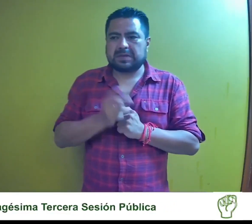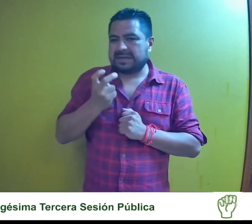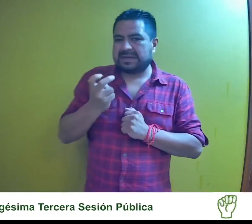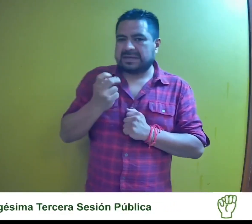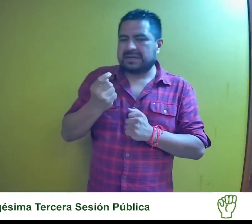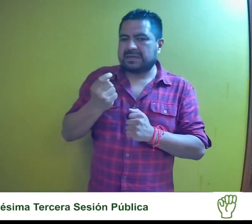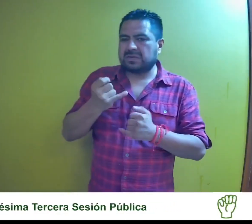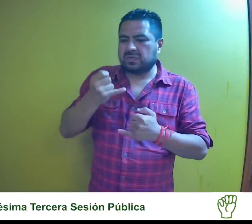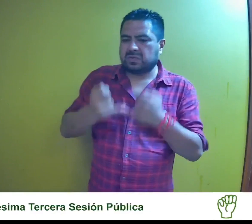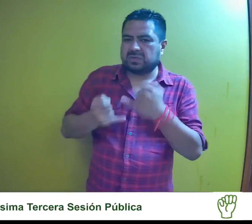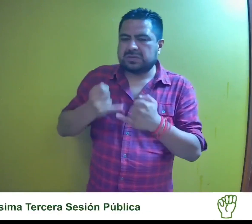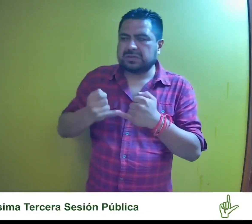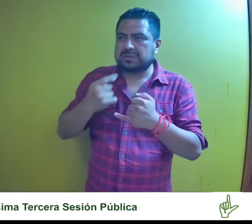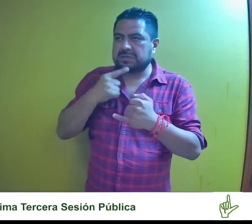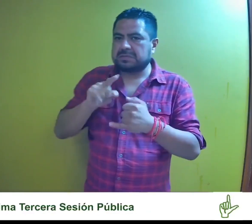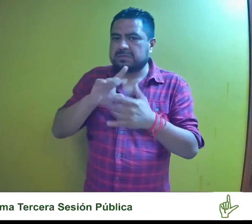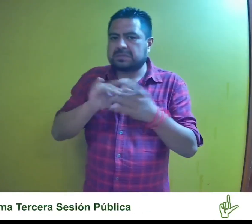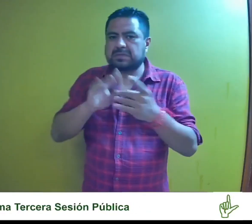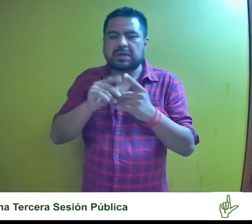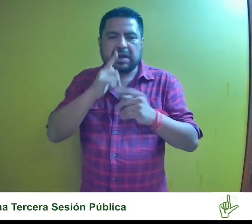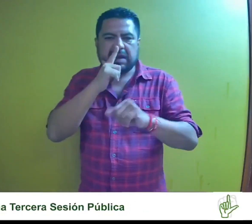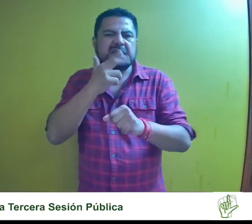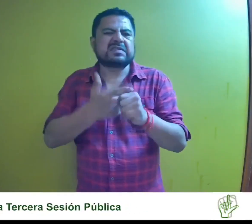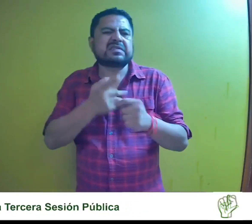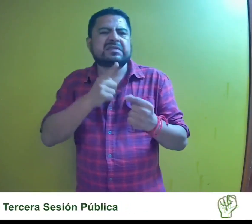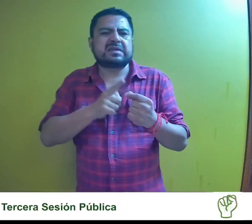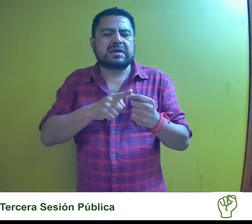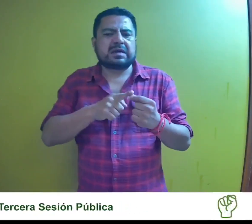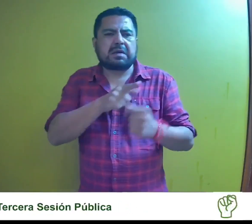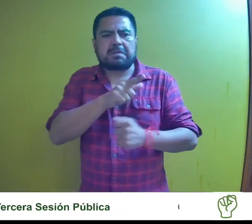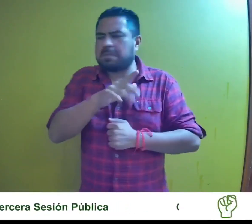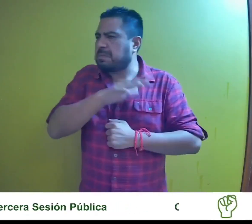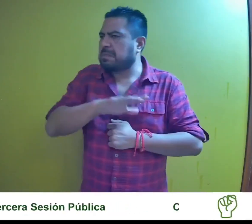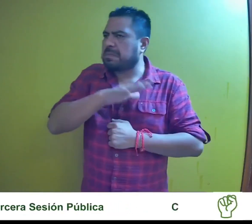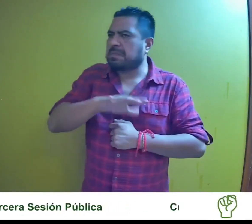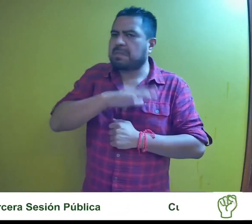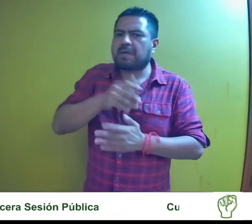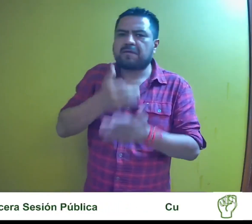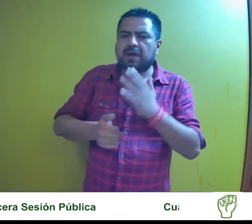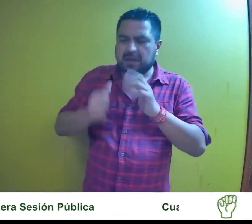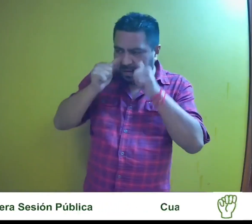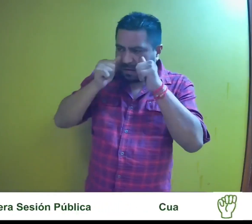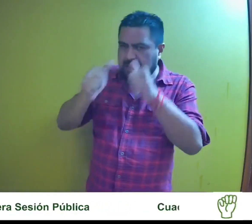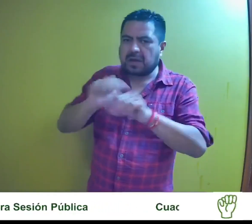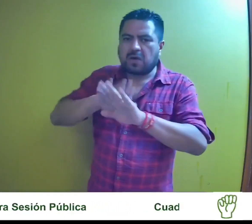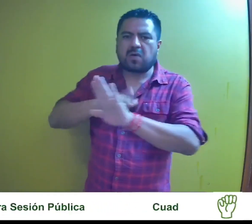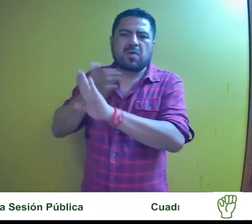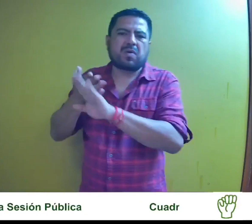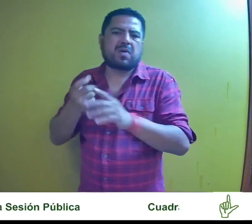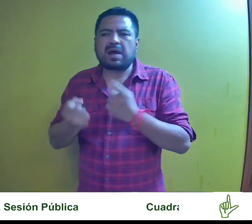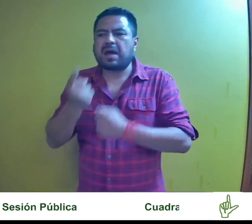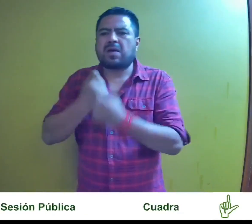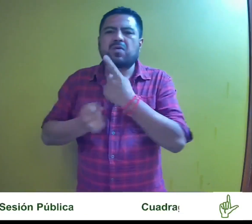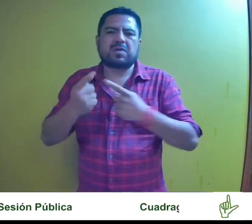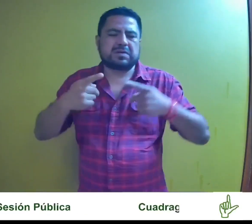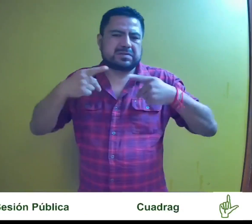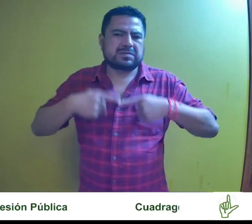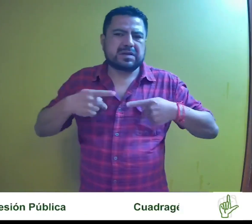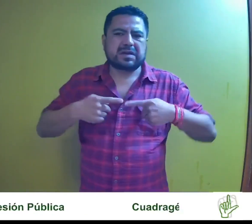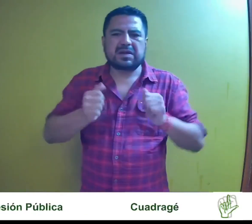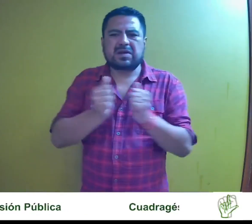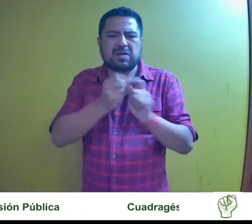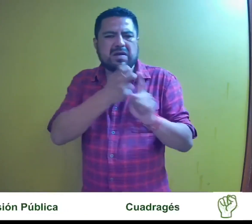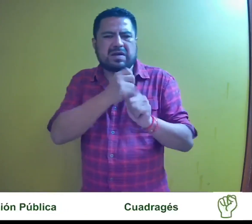enjuiciante sostiene que la autoridad responsable ha sido omisa en resolver la queja que presentó en contra de algunas personas que